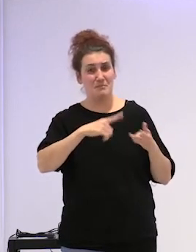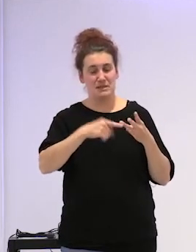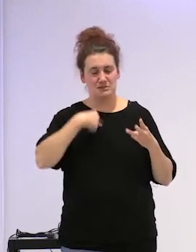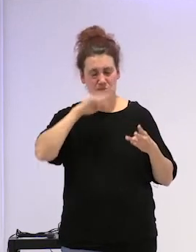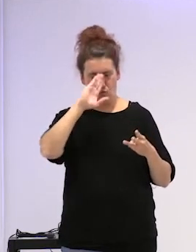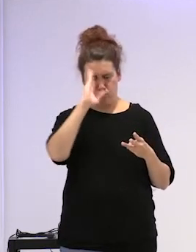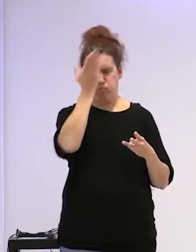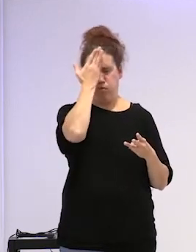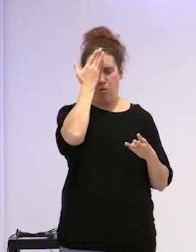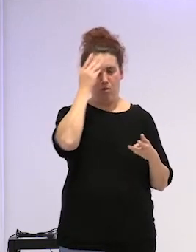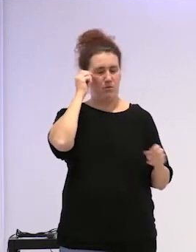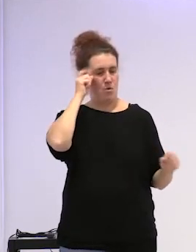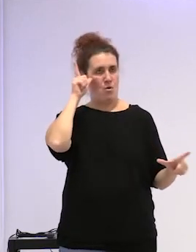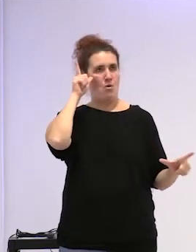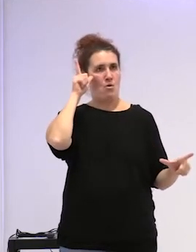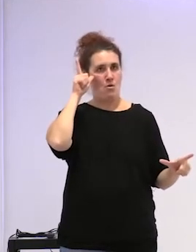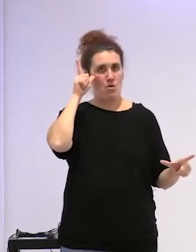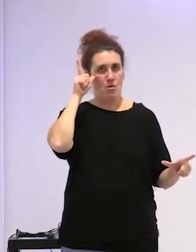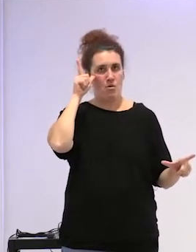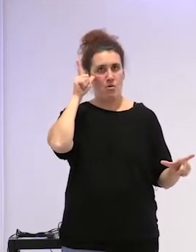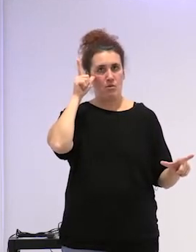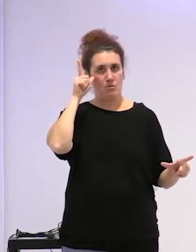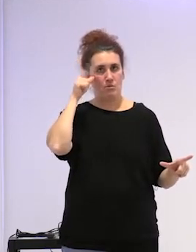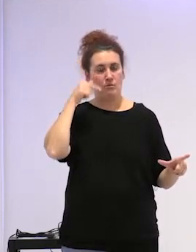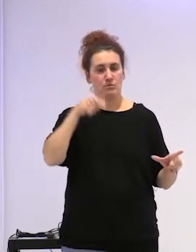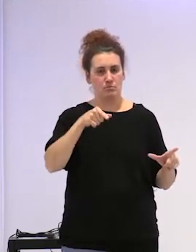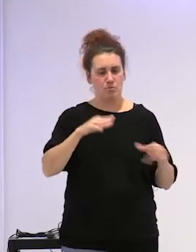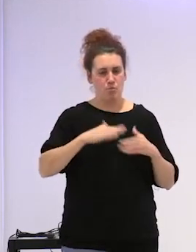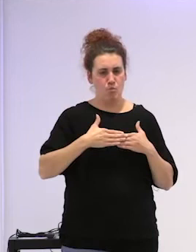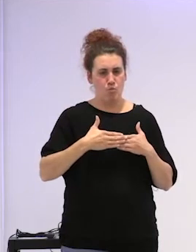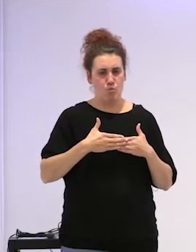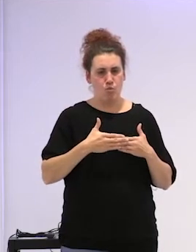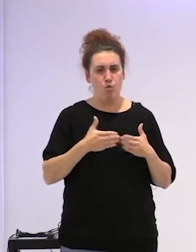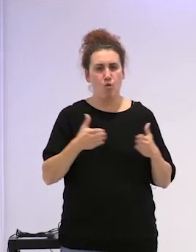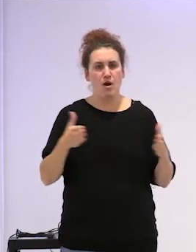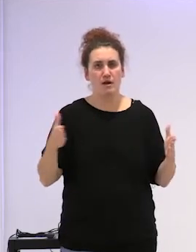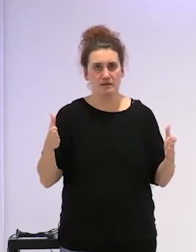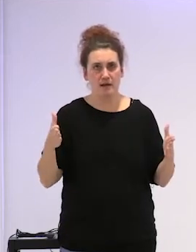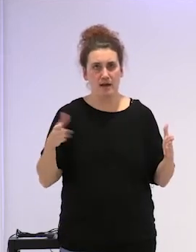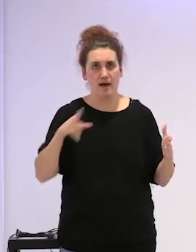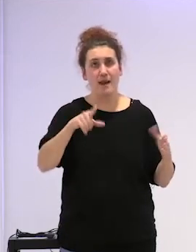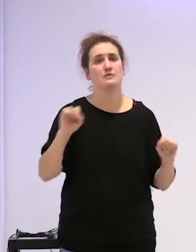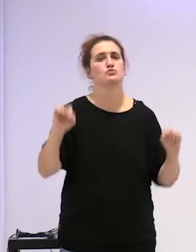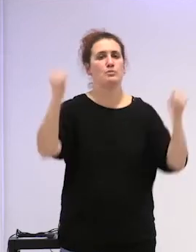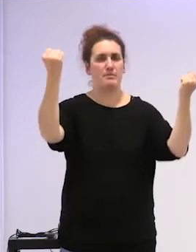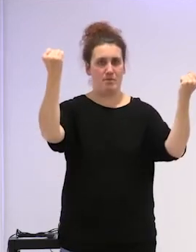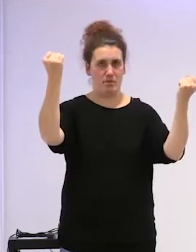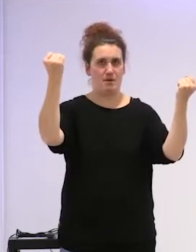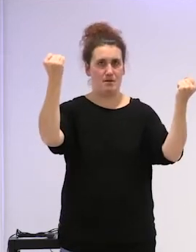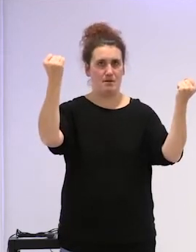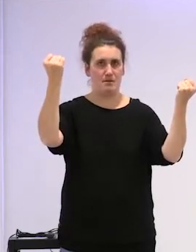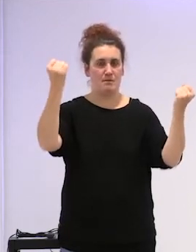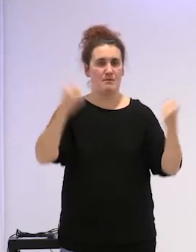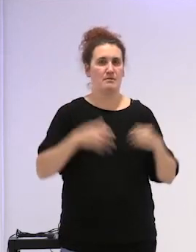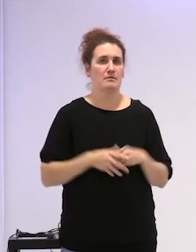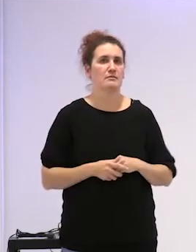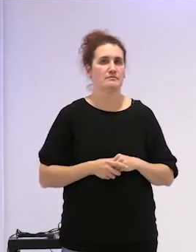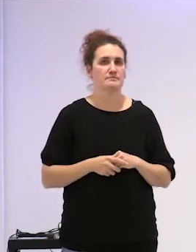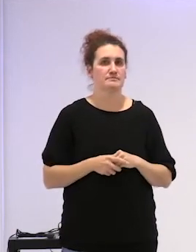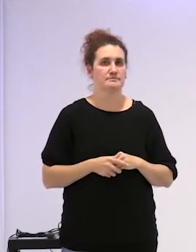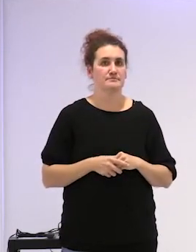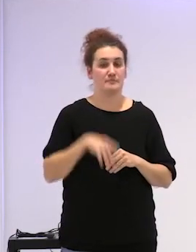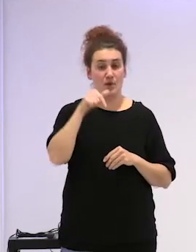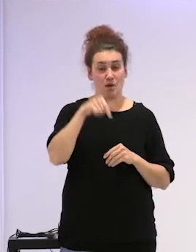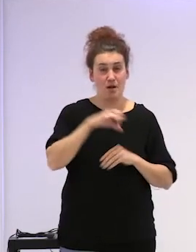de shock son una puerta a la supervivencia esta